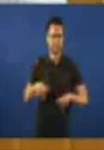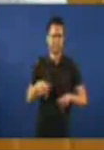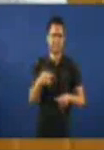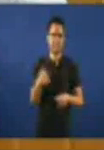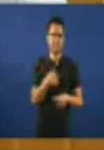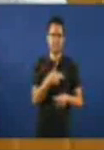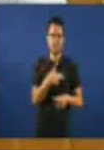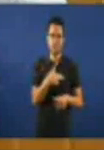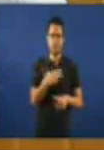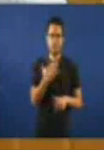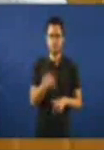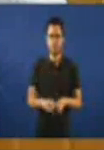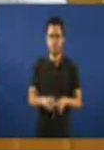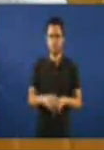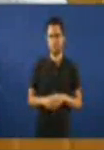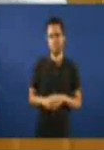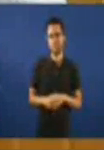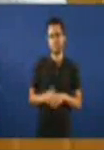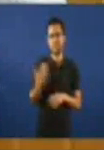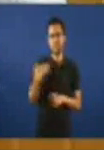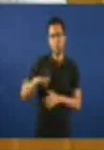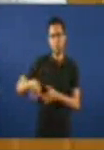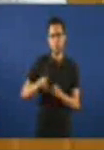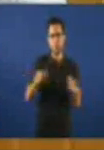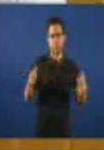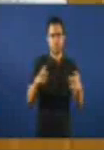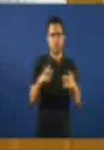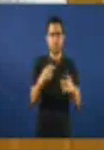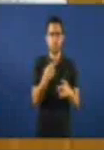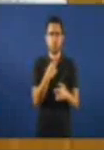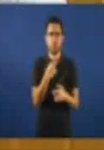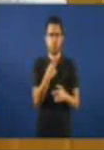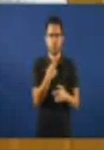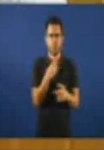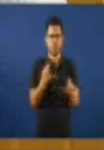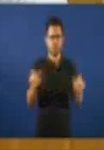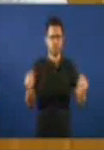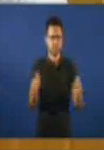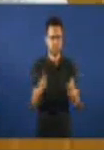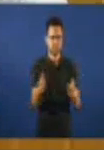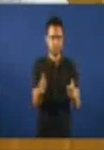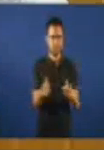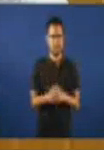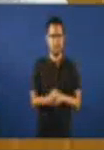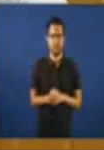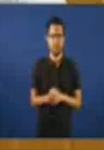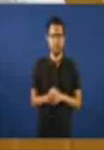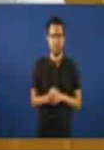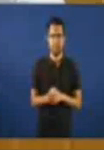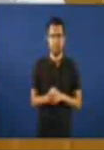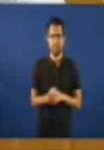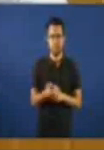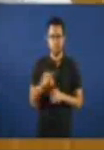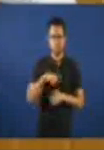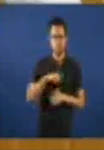Francamente, na pasada xunta de portavoces, en nosos, tanto Yolanda